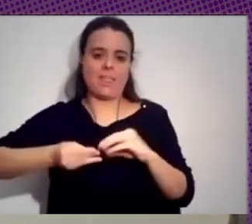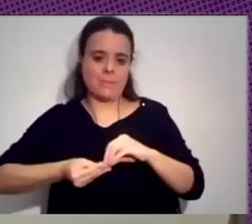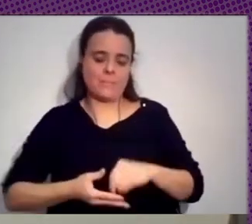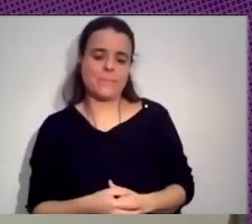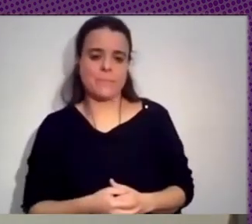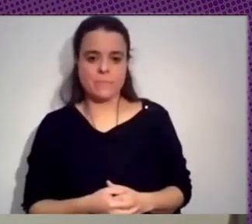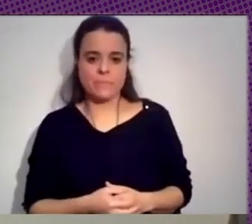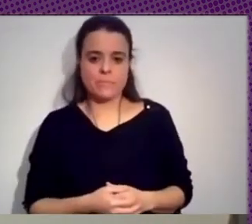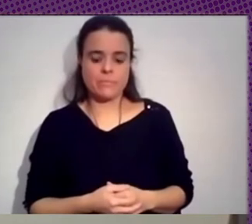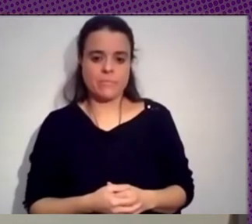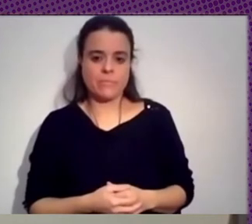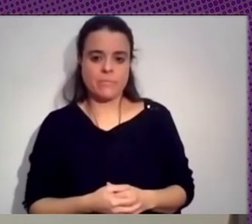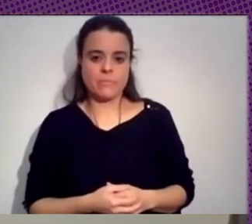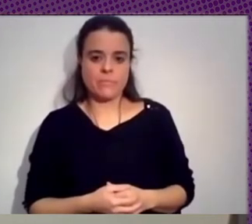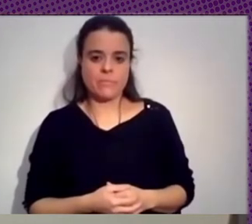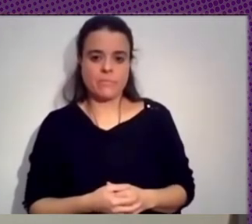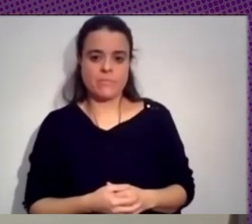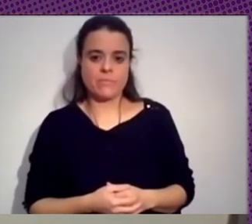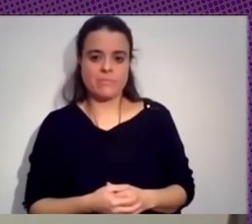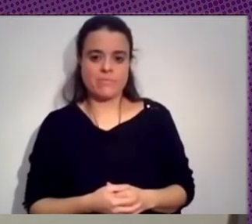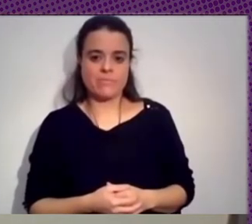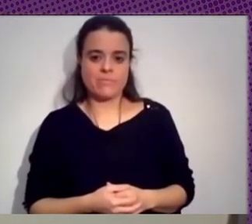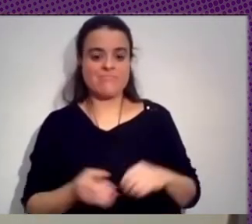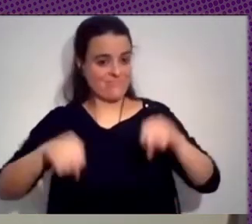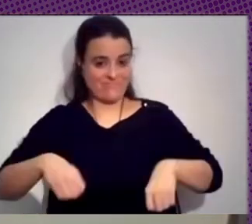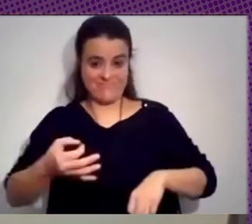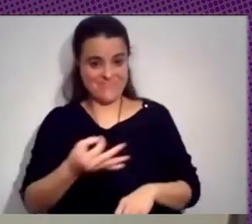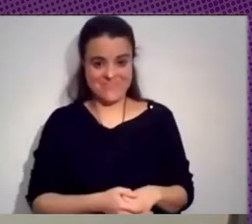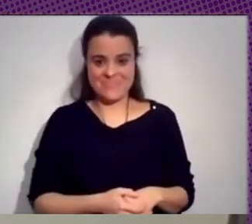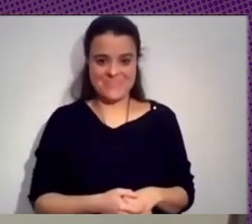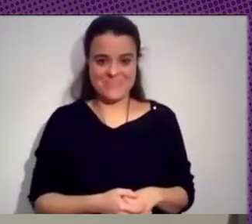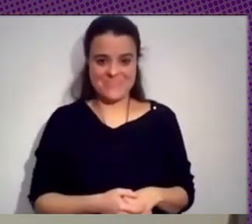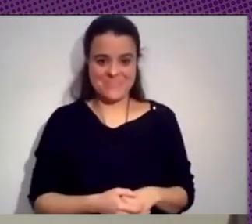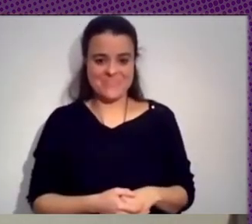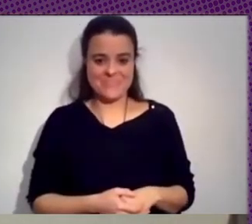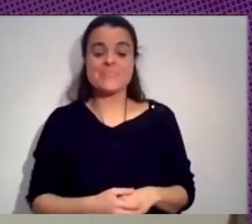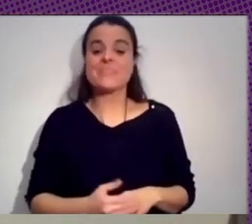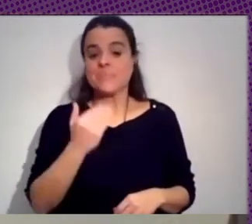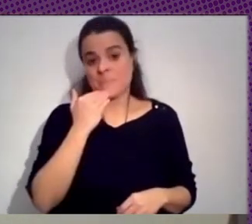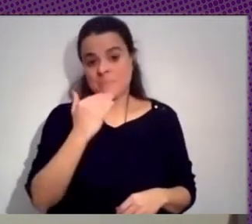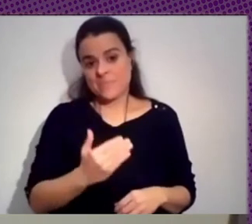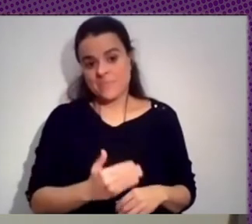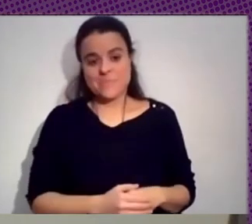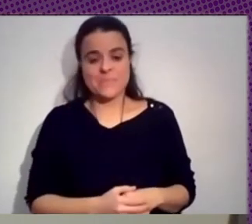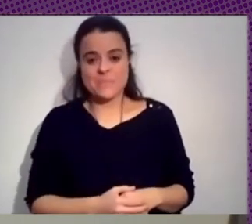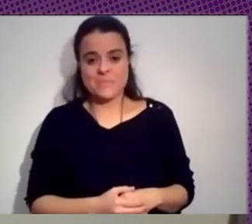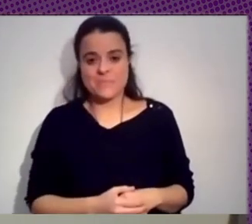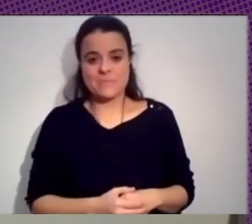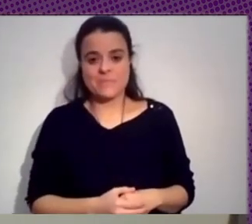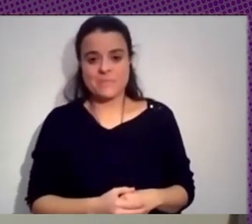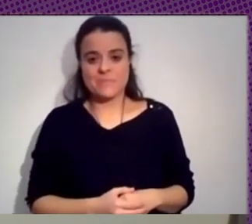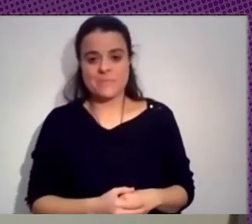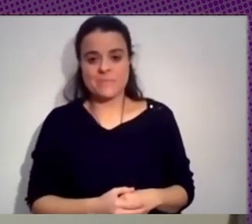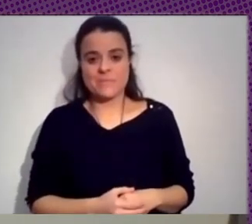No sé si... Vale, perfecto. Aquí, un botito. Gracias, Emiliano. Mira, como quedan